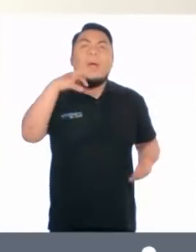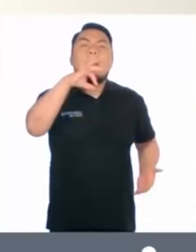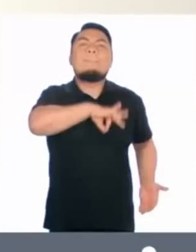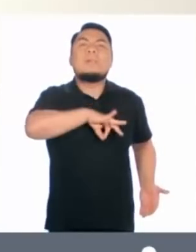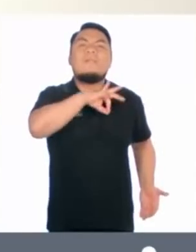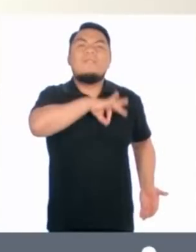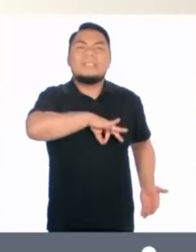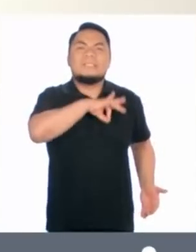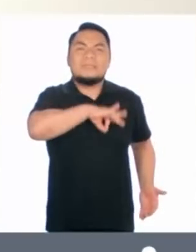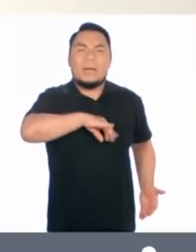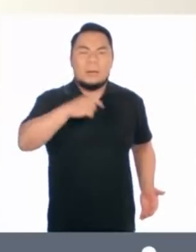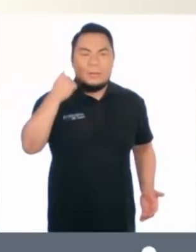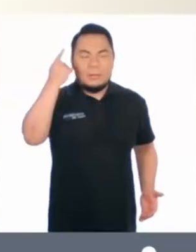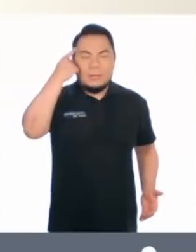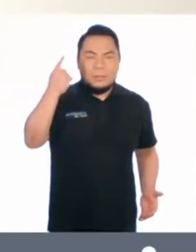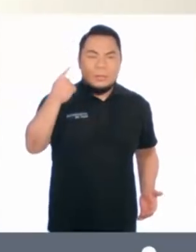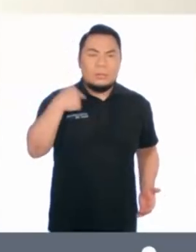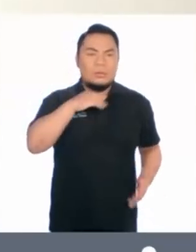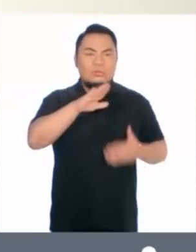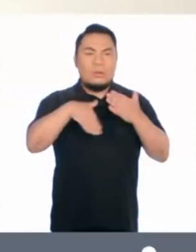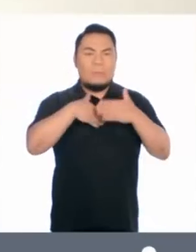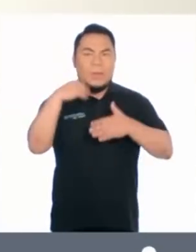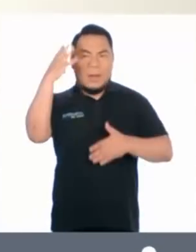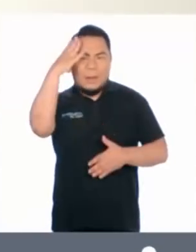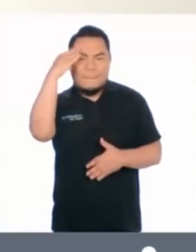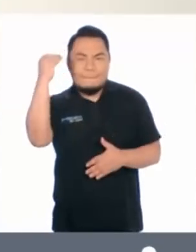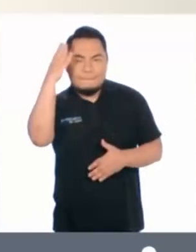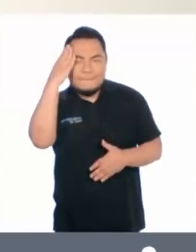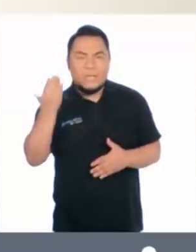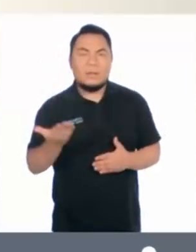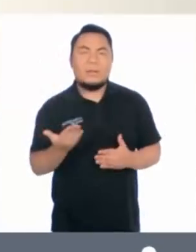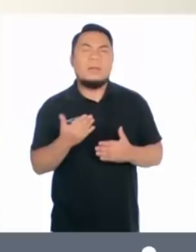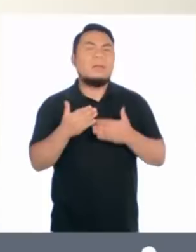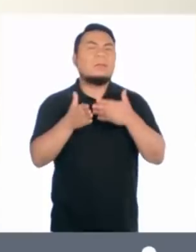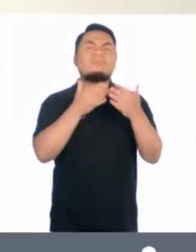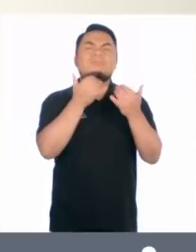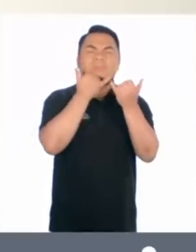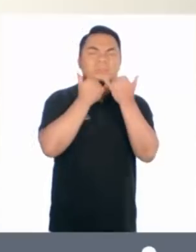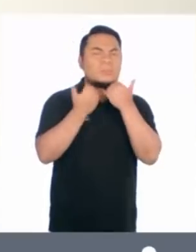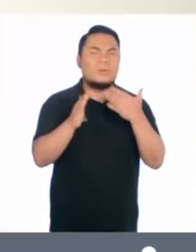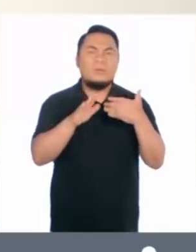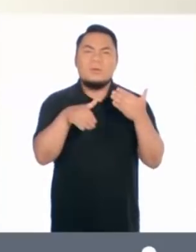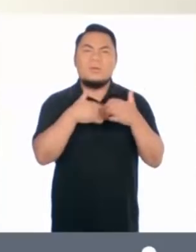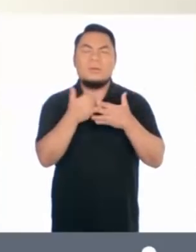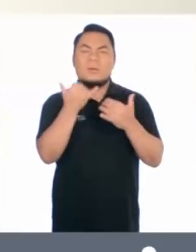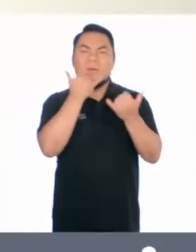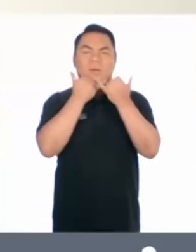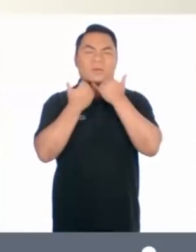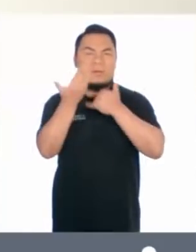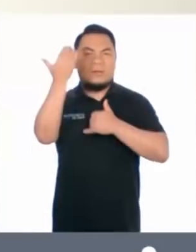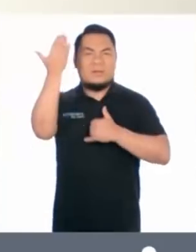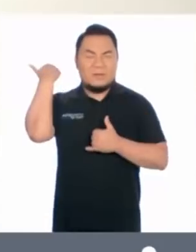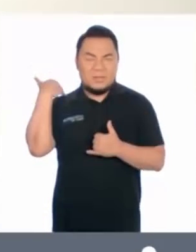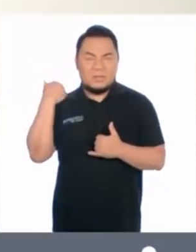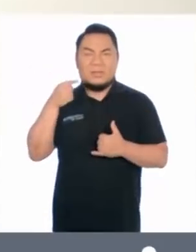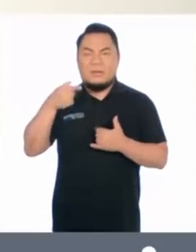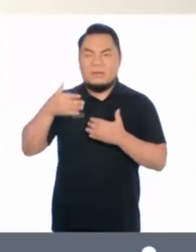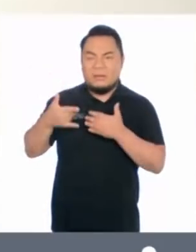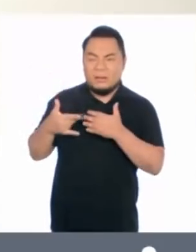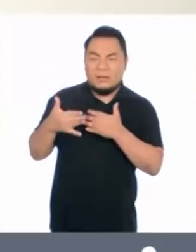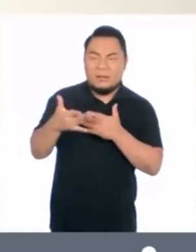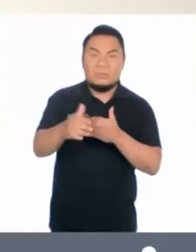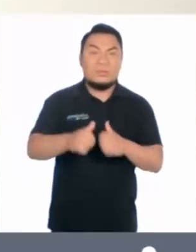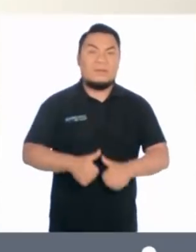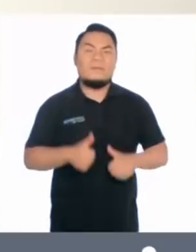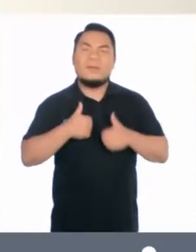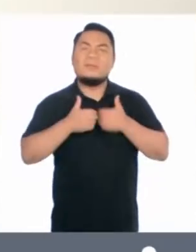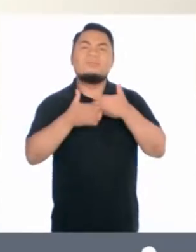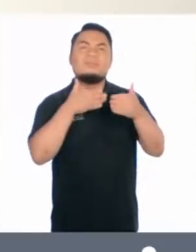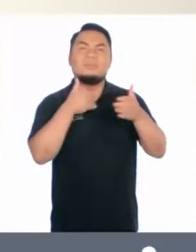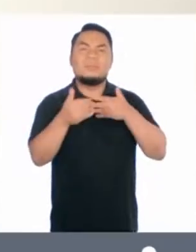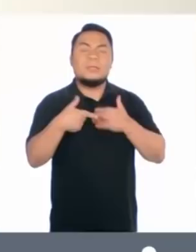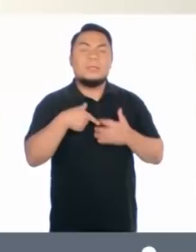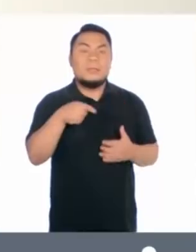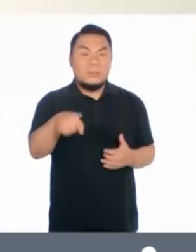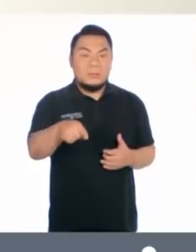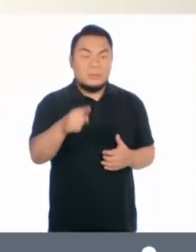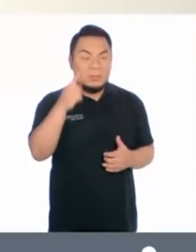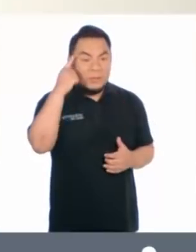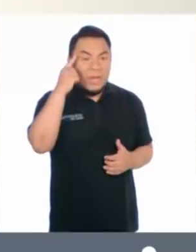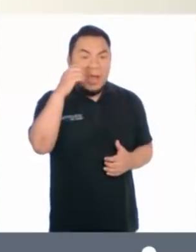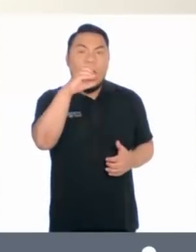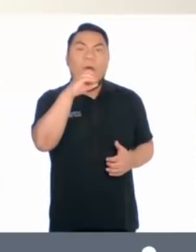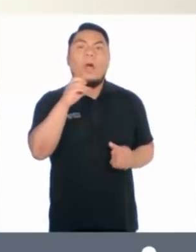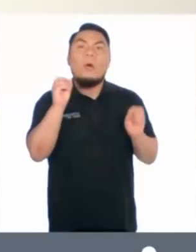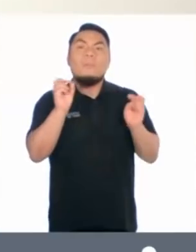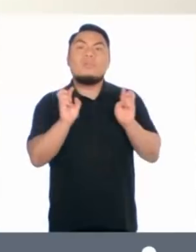poder aprovechar todas sus vivencias, todos sus tropiezos, todos los errores que han cometido a lo largo de su vida